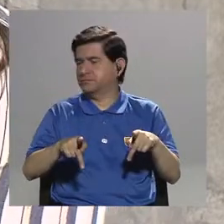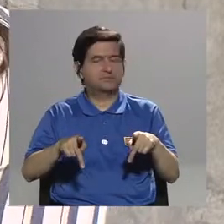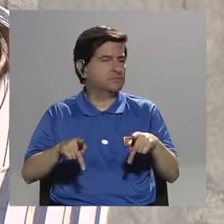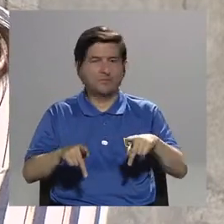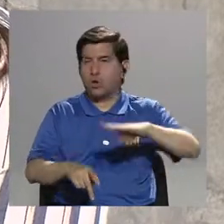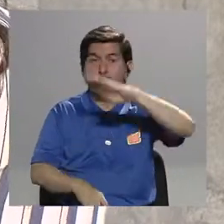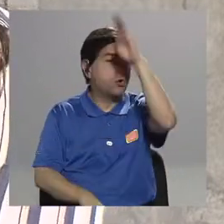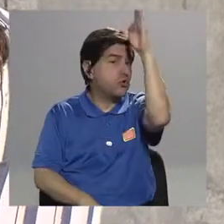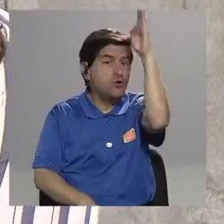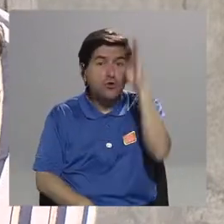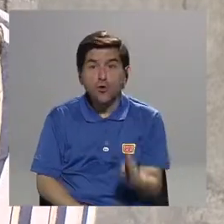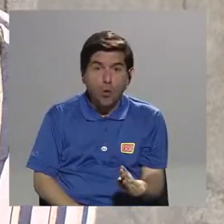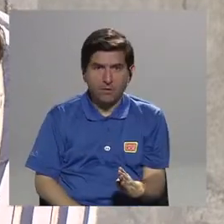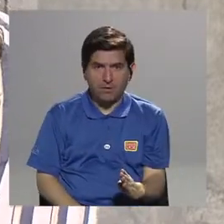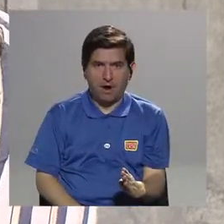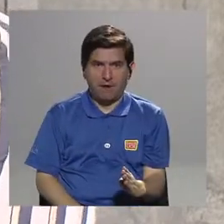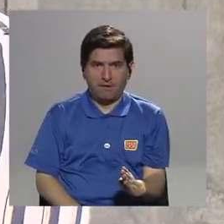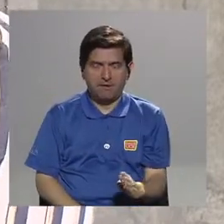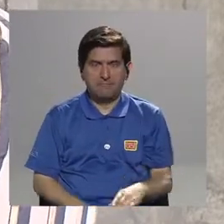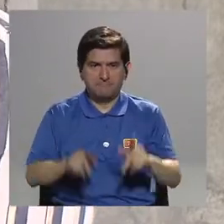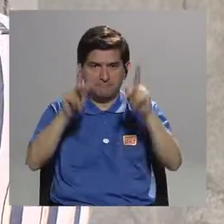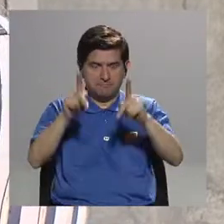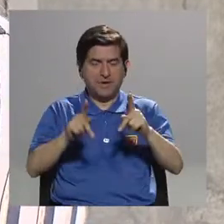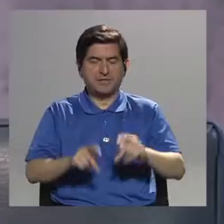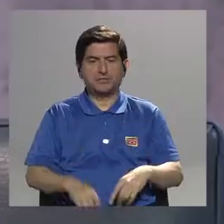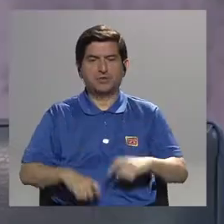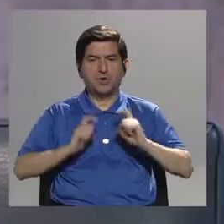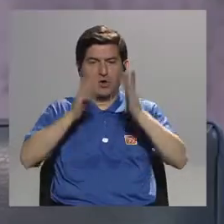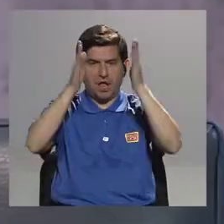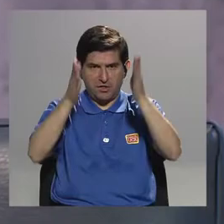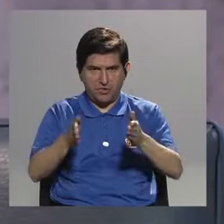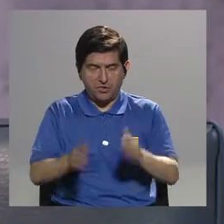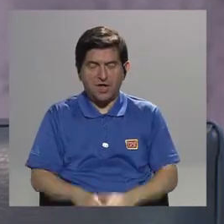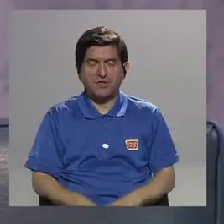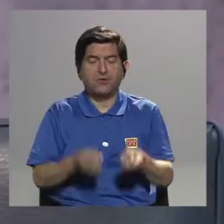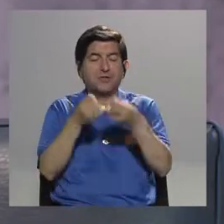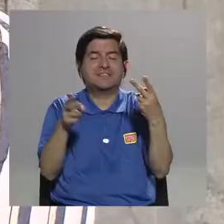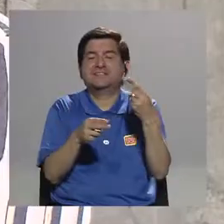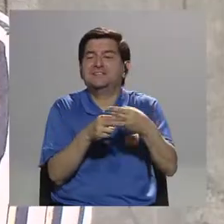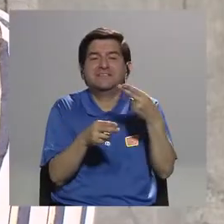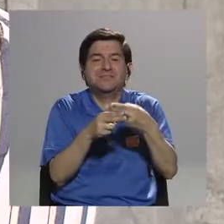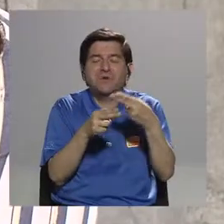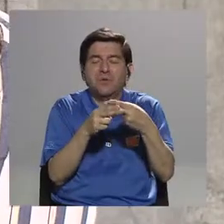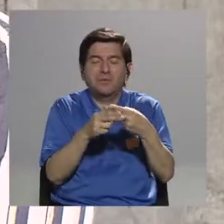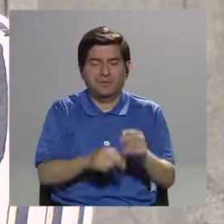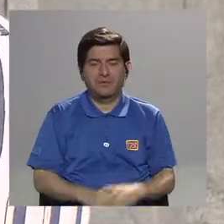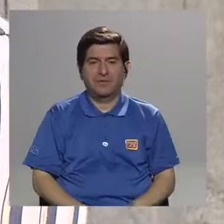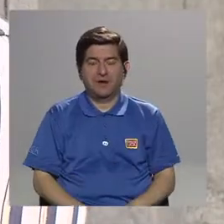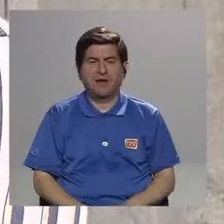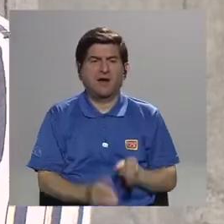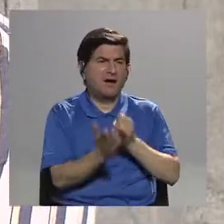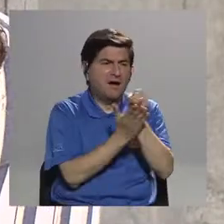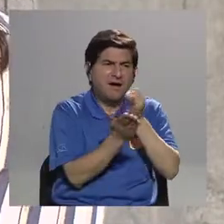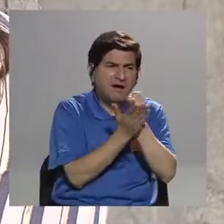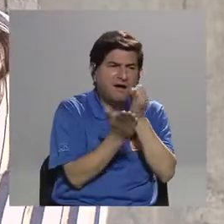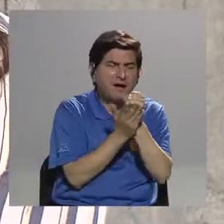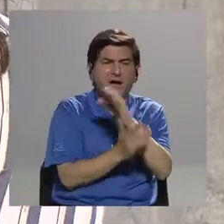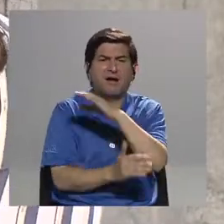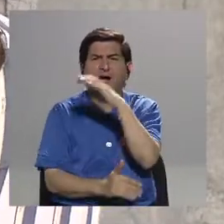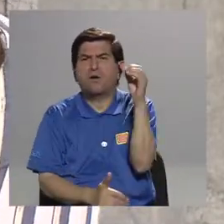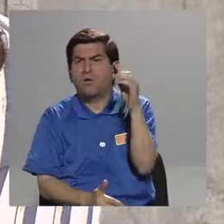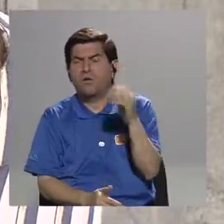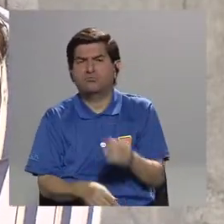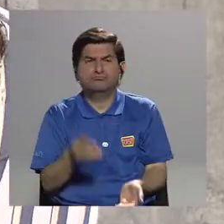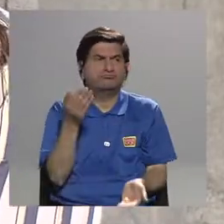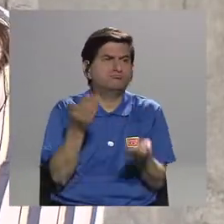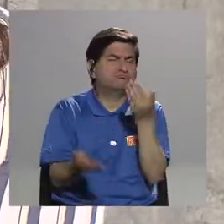O sea, los pacientes donantes son totalmente anónimos. Entonces, por investigaciones, por procesos de